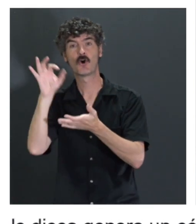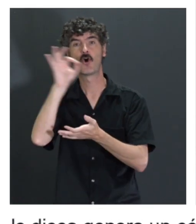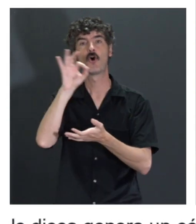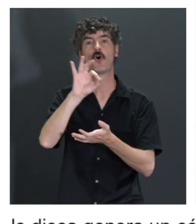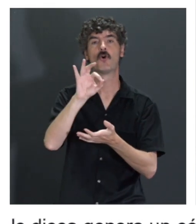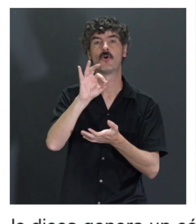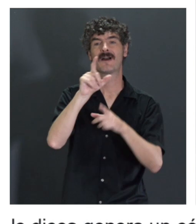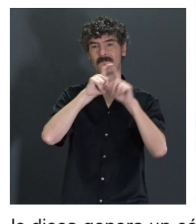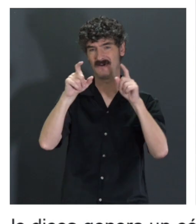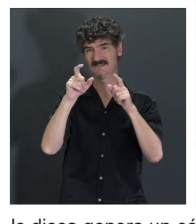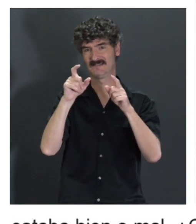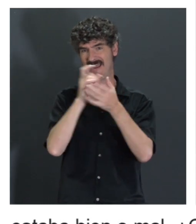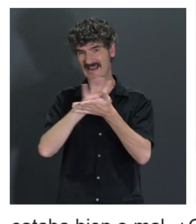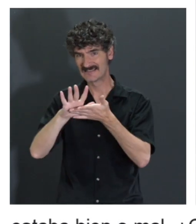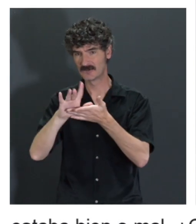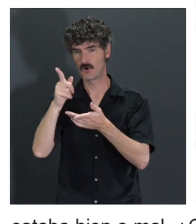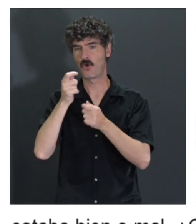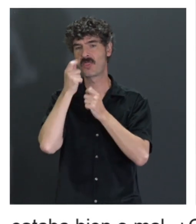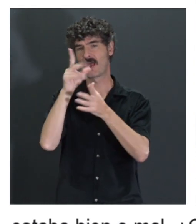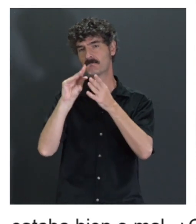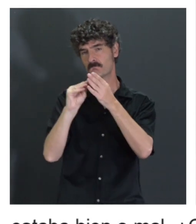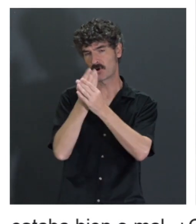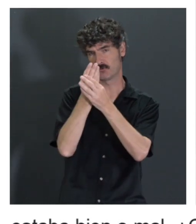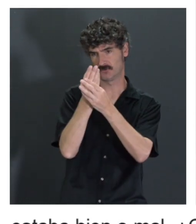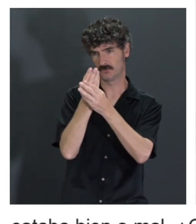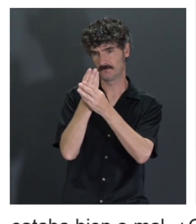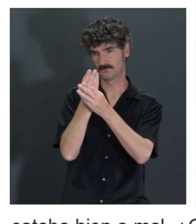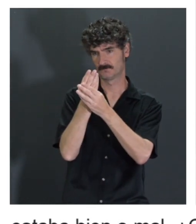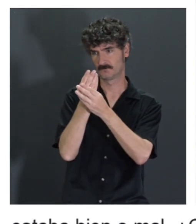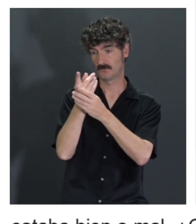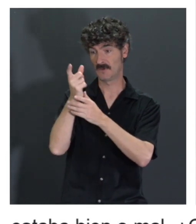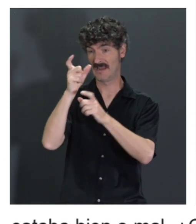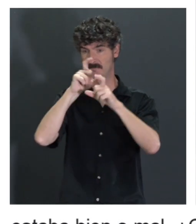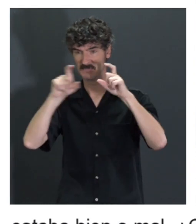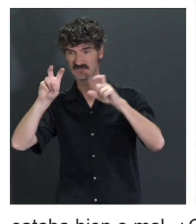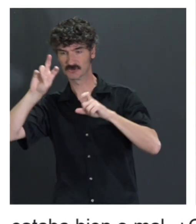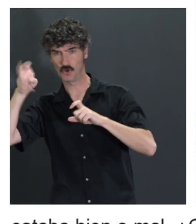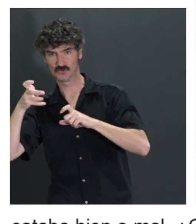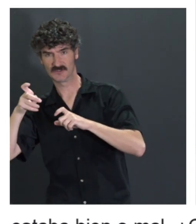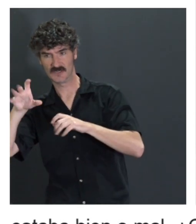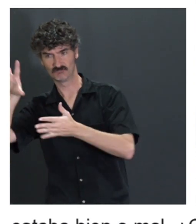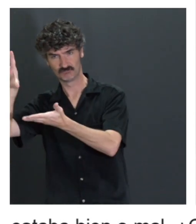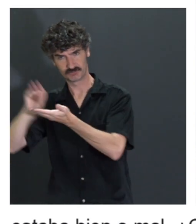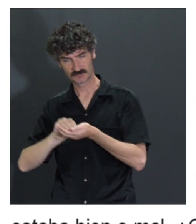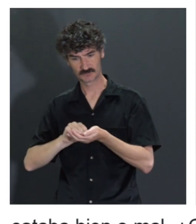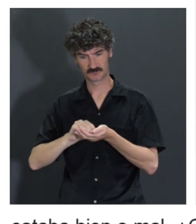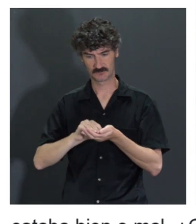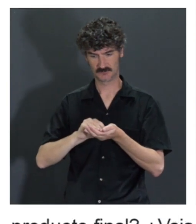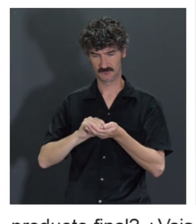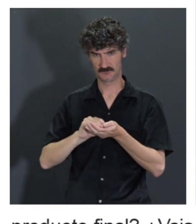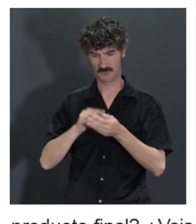¿O vais a ofrecer un producto que van a poder contratar otras empresas que están desarrollando? Yo cuando